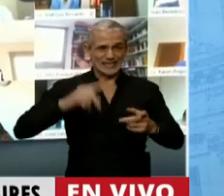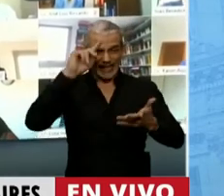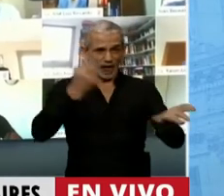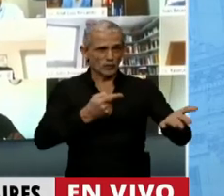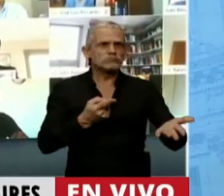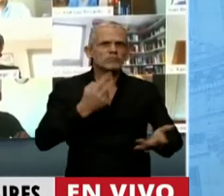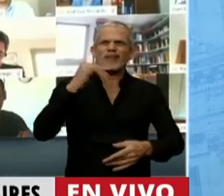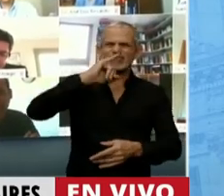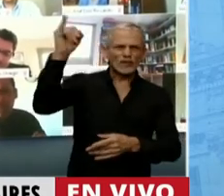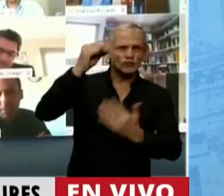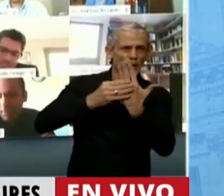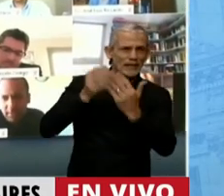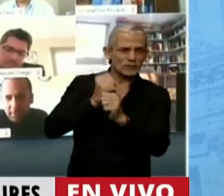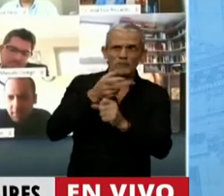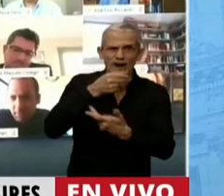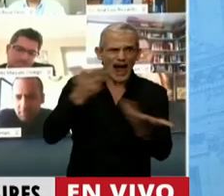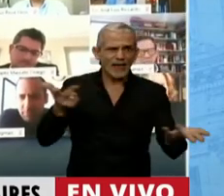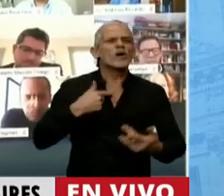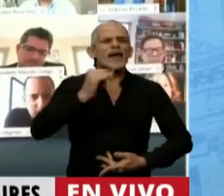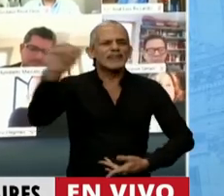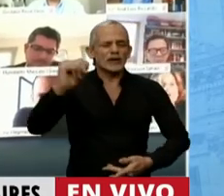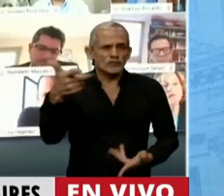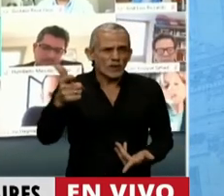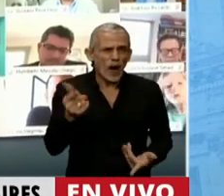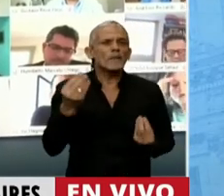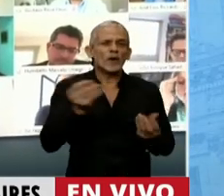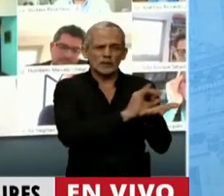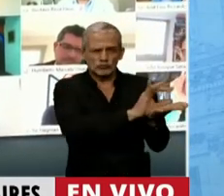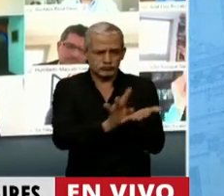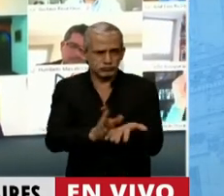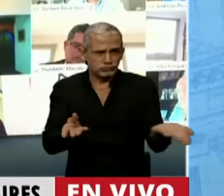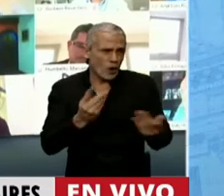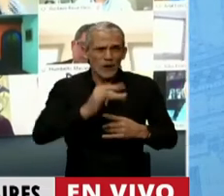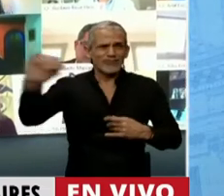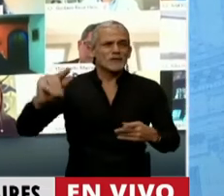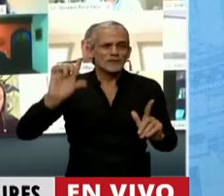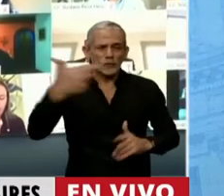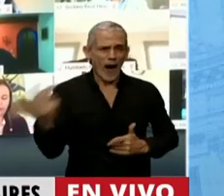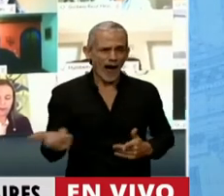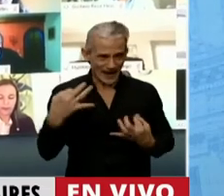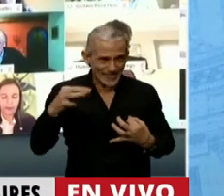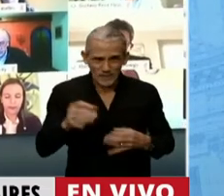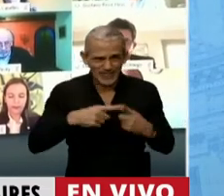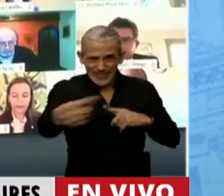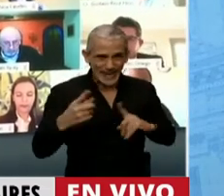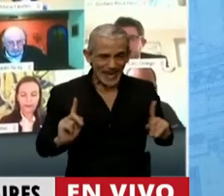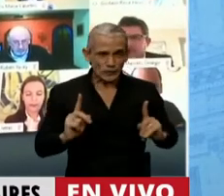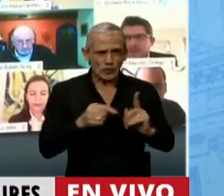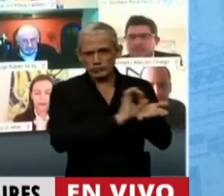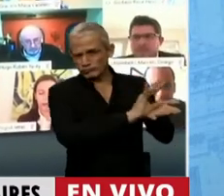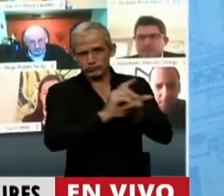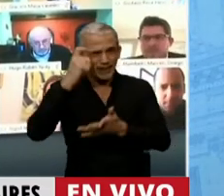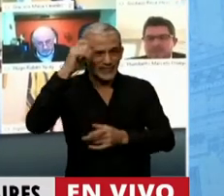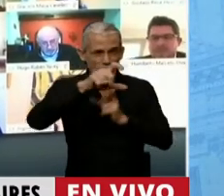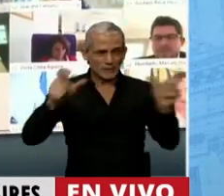hay denuncias en el Ministerio de Trabajo. ¿Cómo va a haber denuncias si los despiden a los trabajadores? Tienen que actuar. Van ya una decena de